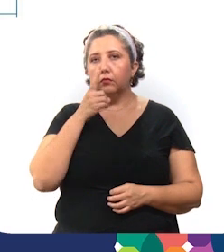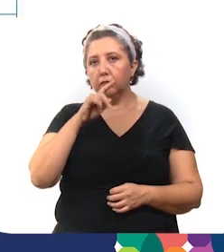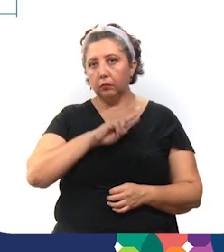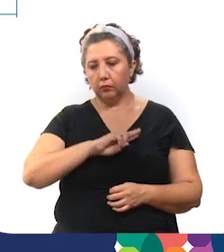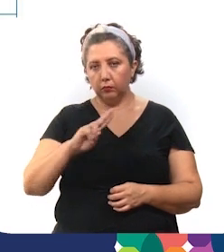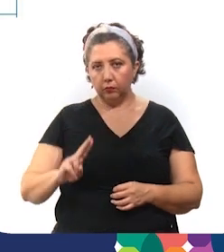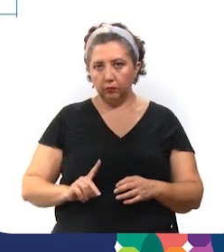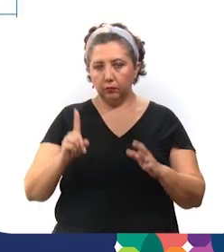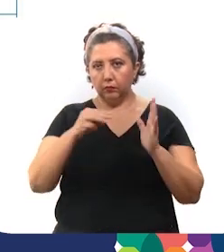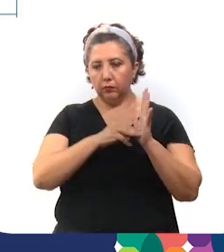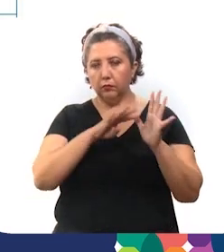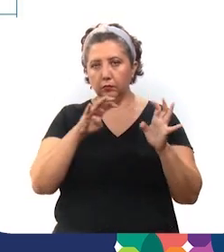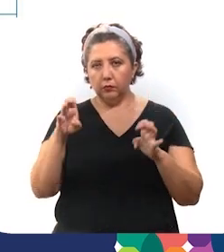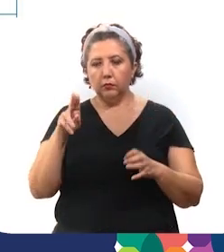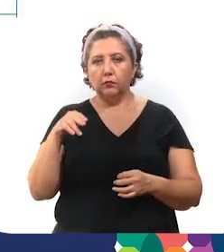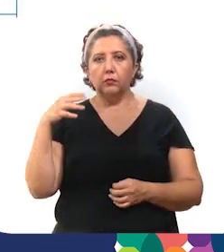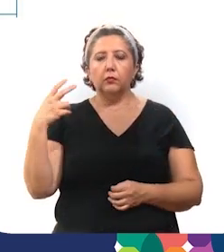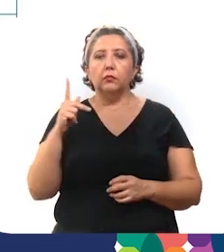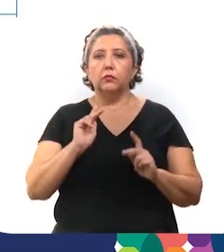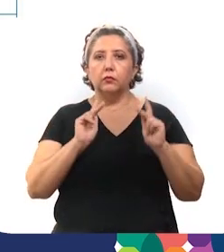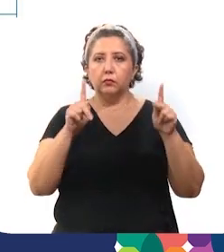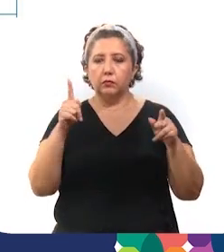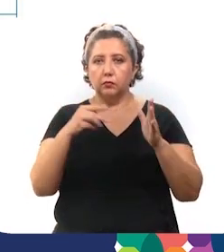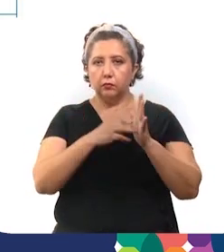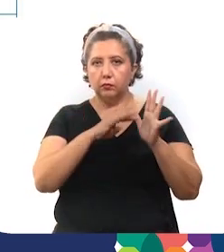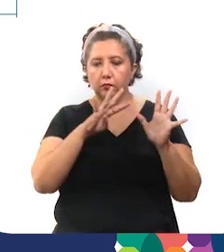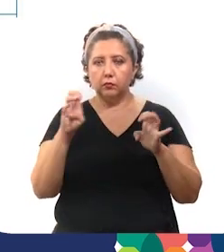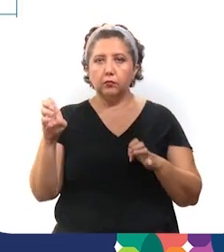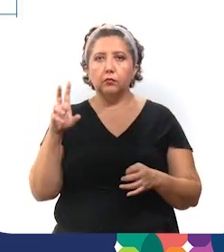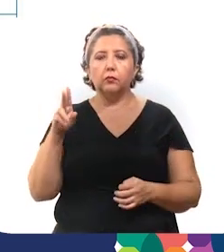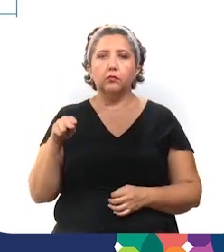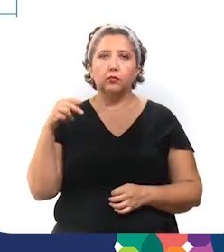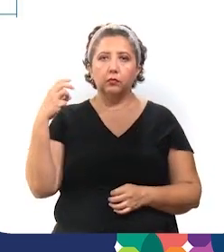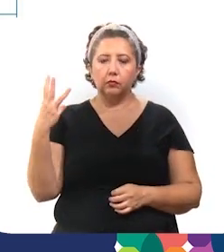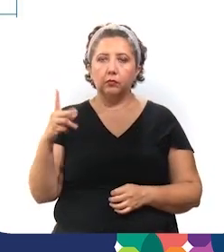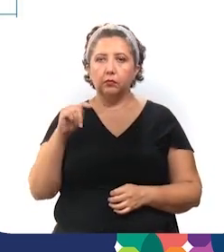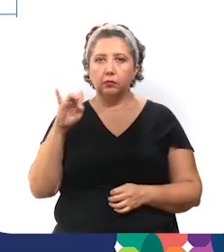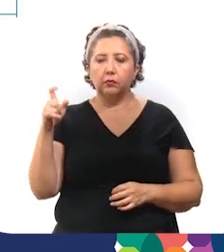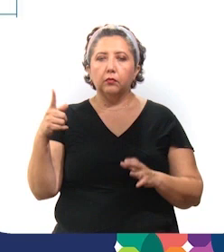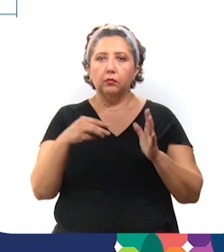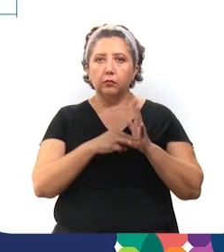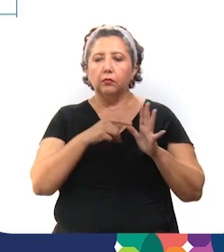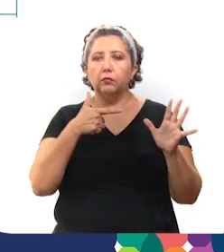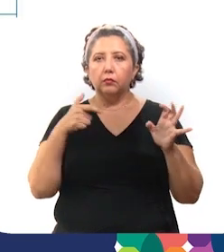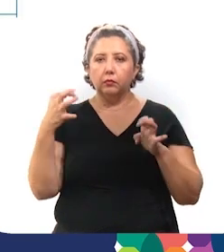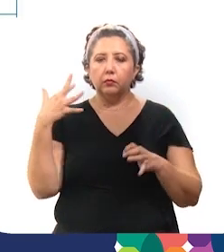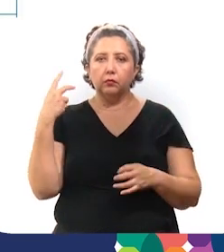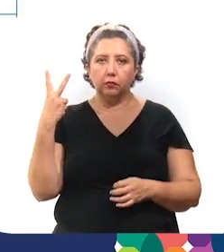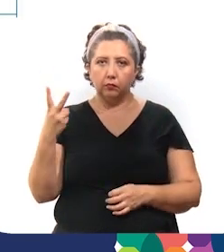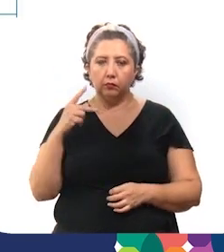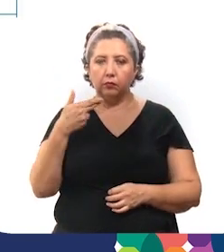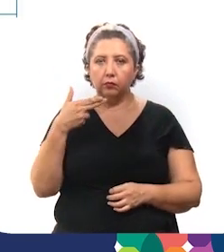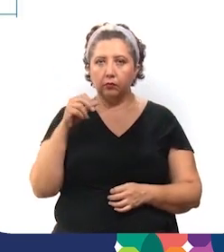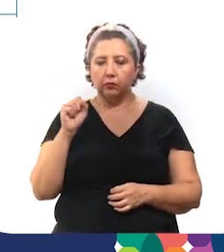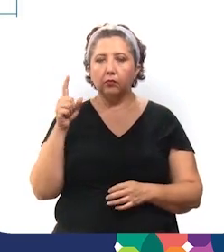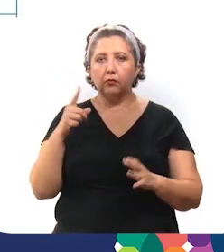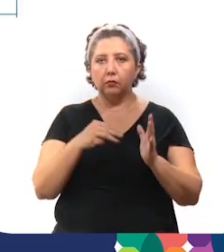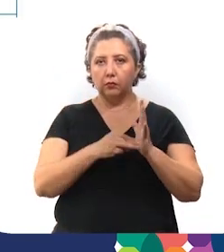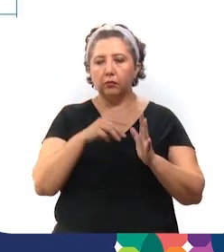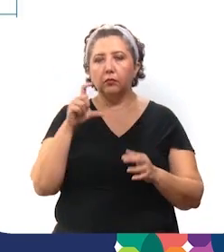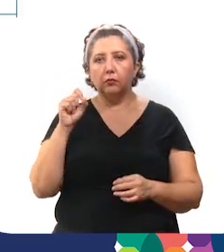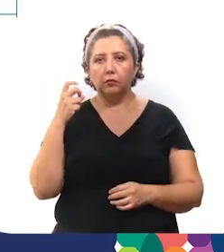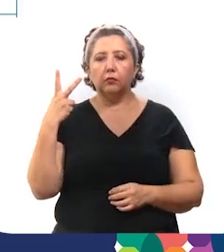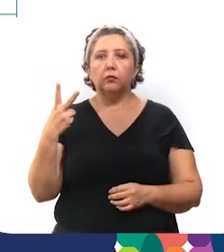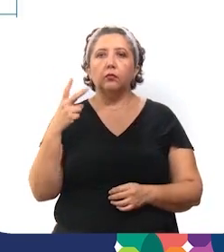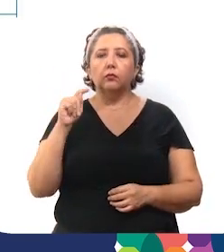,984, Progreso 1,983, Ticul 1,752, Hundukma 1,022,